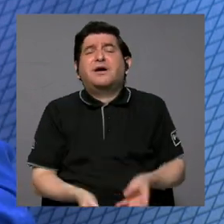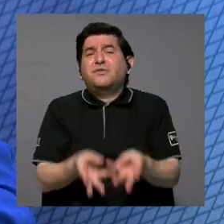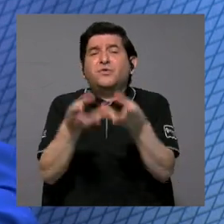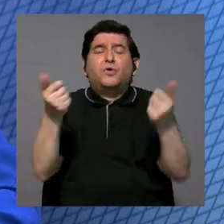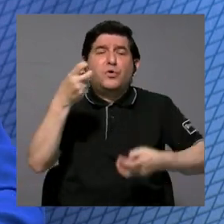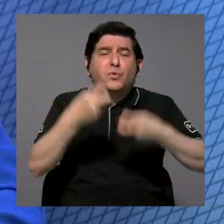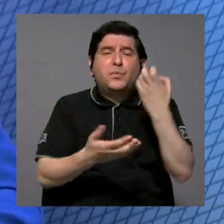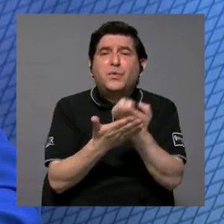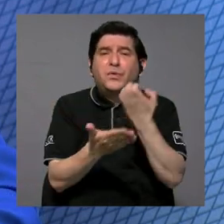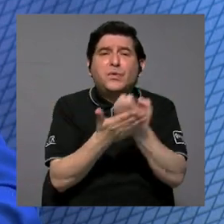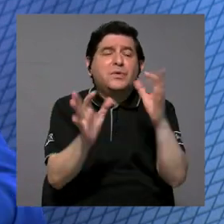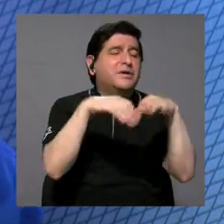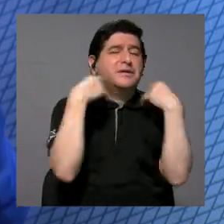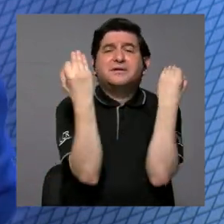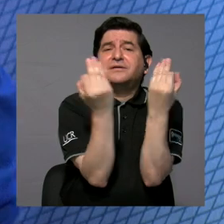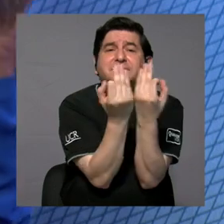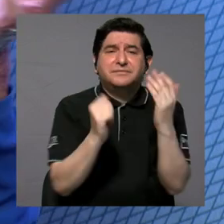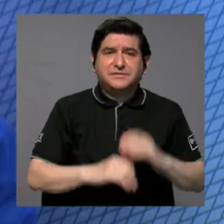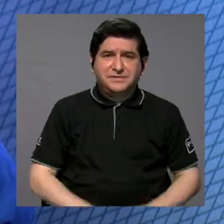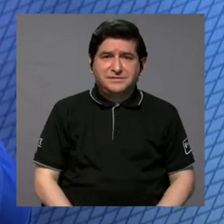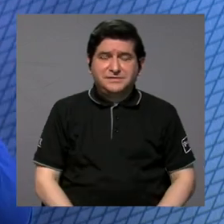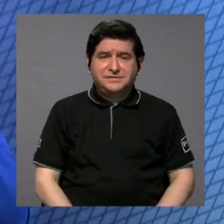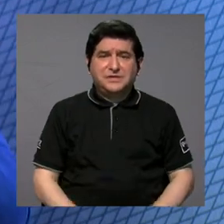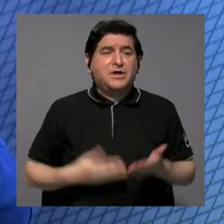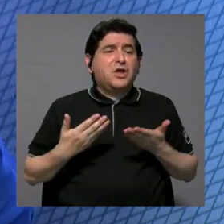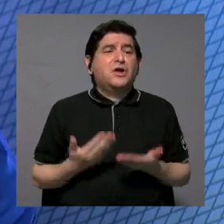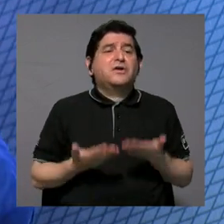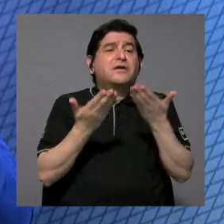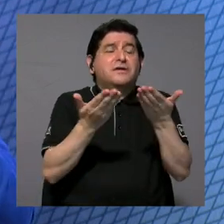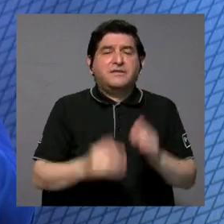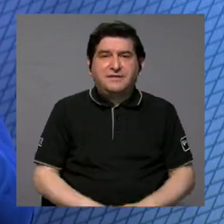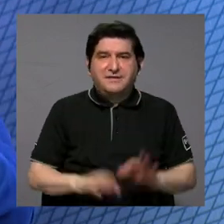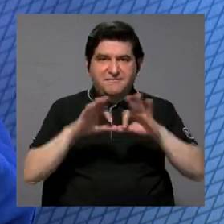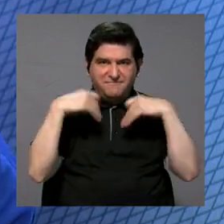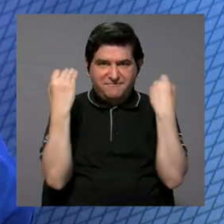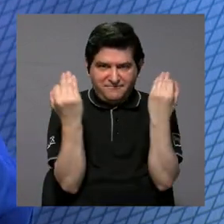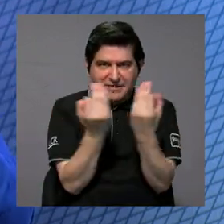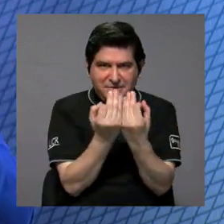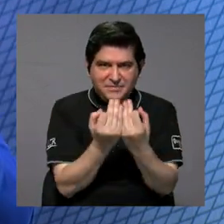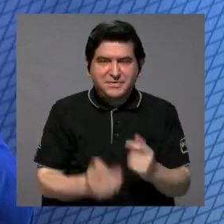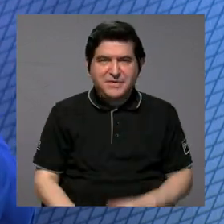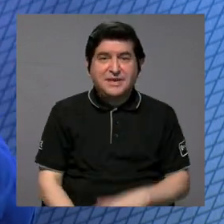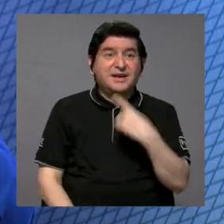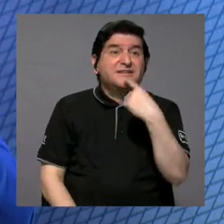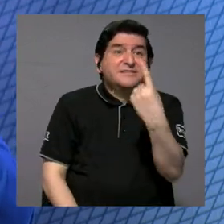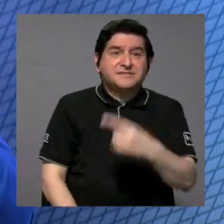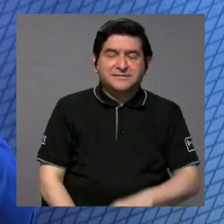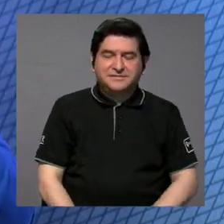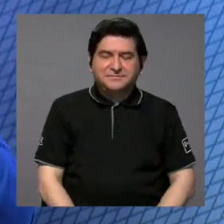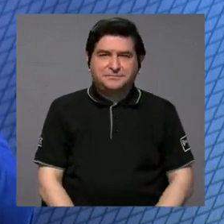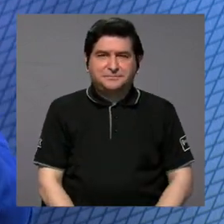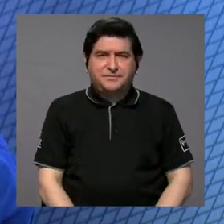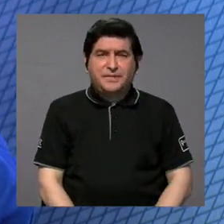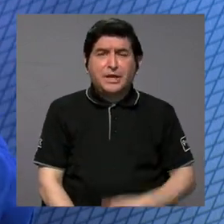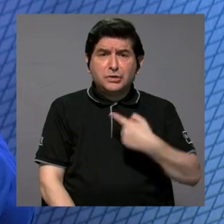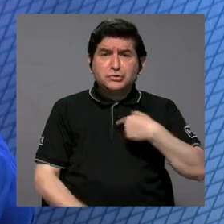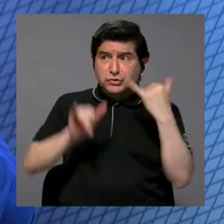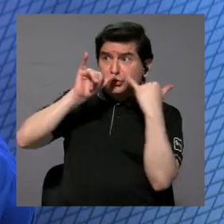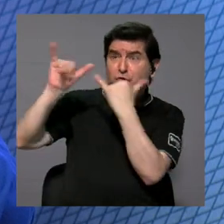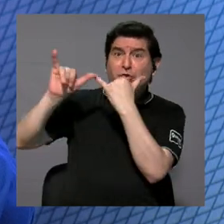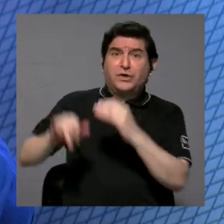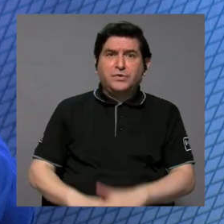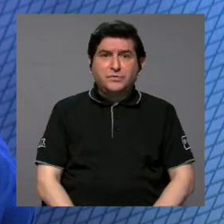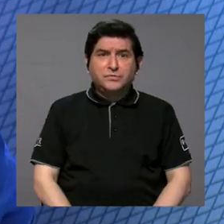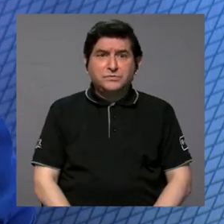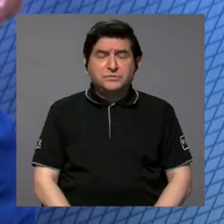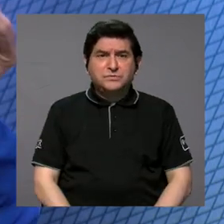resolver problemas económicos de la familia, ¿verdad? Que trae, hay familias que, bueno, que te decían algún momento, bueno, pero entonces si lo denuncio, ¿verdad?